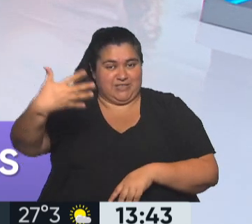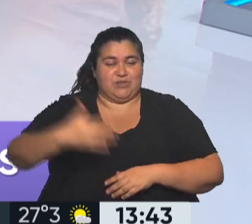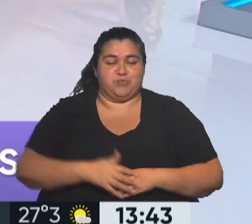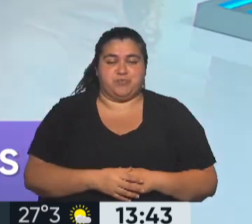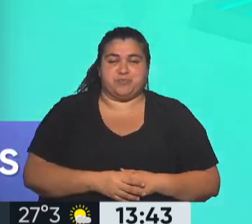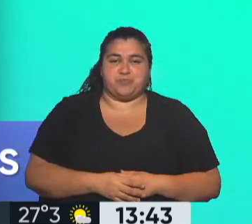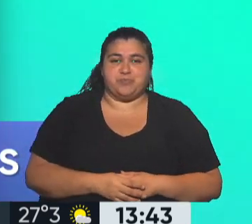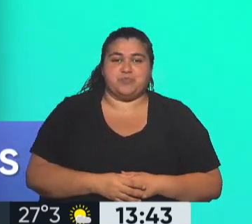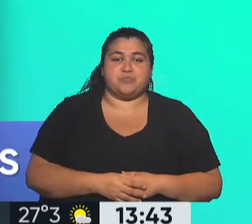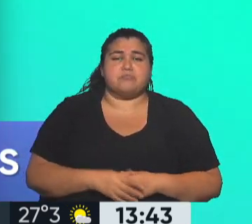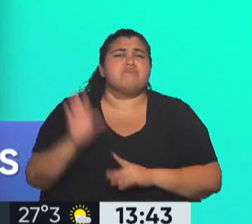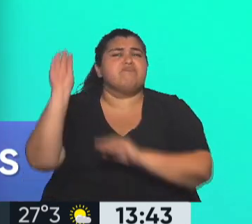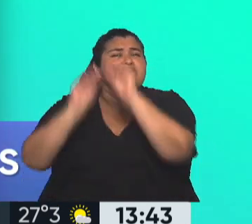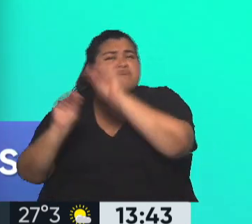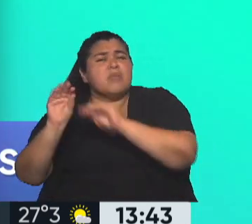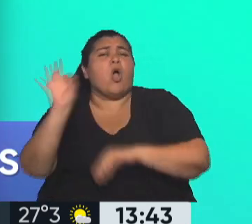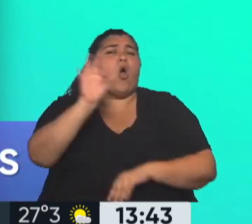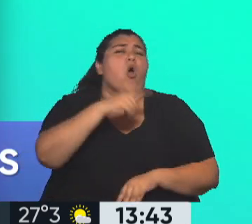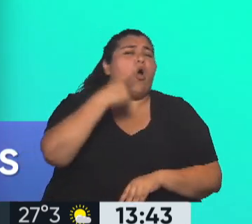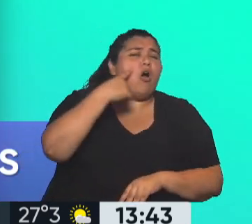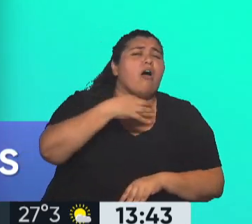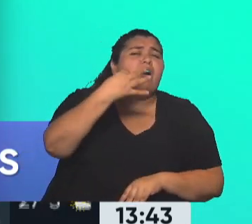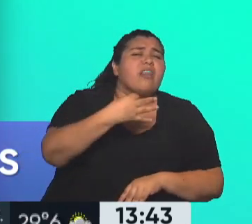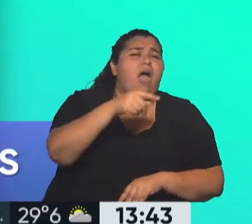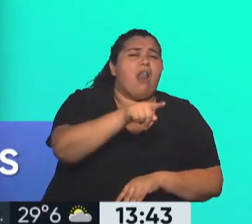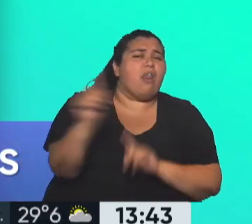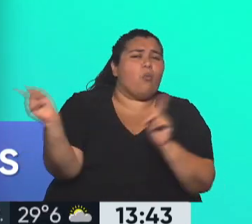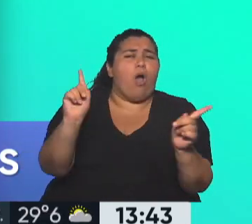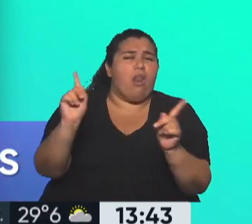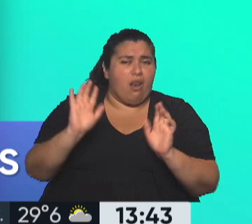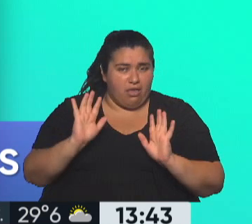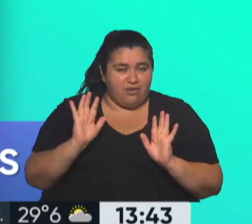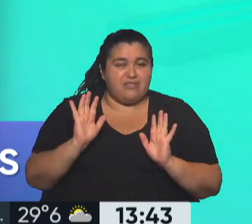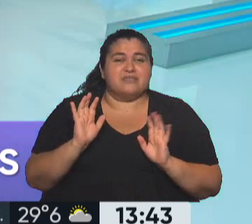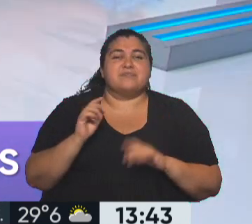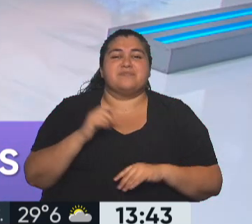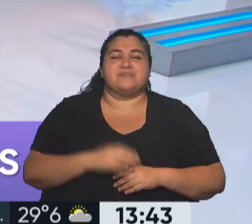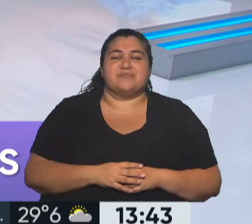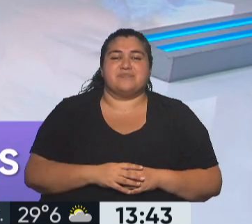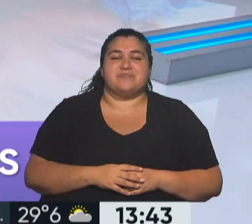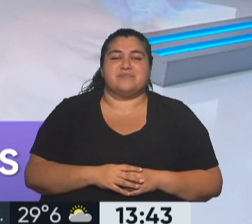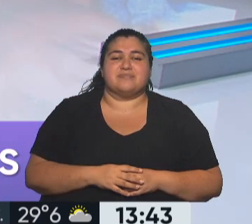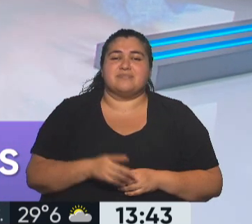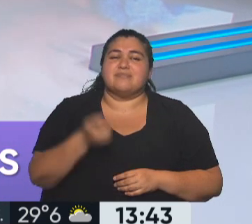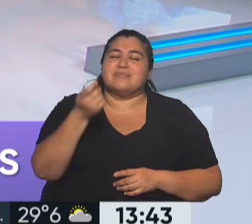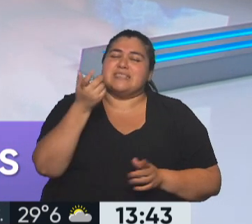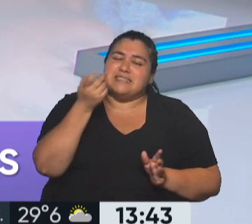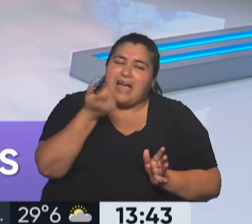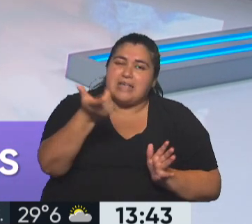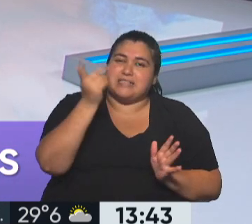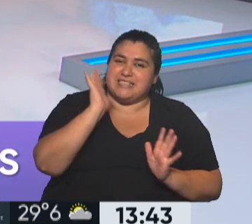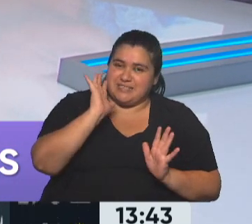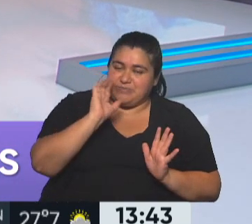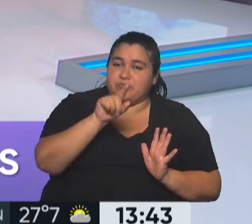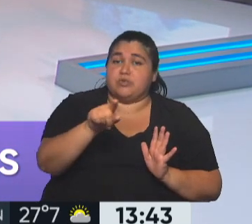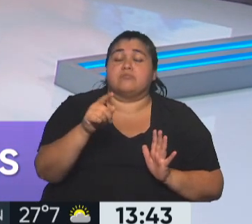Vamos con la última. Inteligencia artificial o real. difícil este desafío, la verdad. Y es inteligencia artificial. Ay, casi, casi, casi. Bueno,